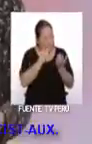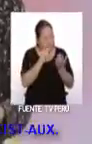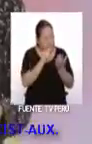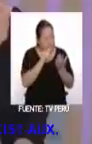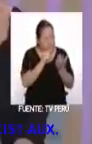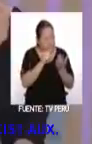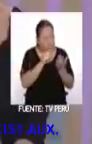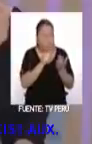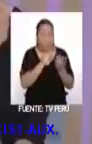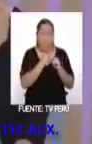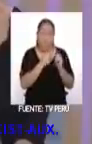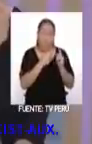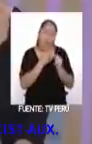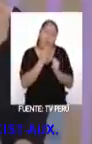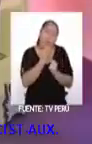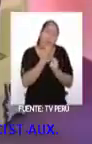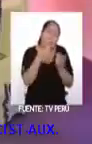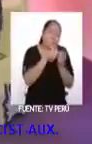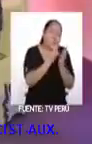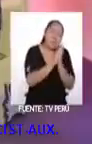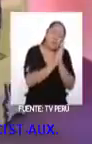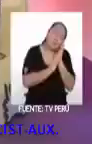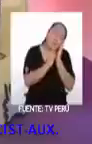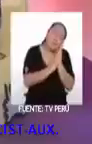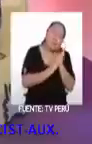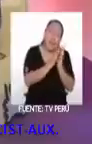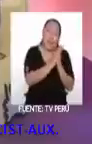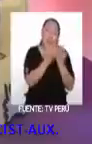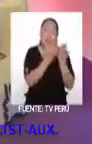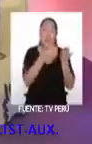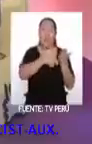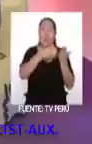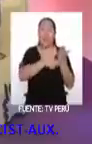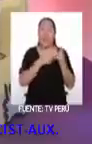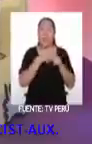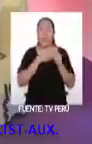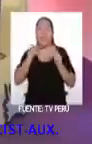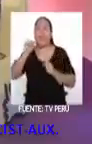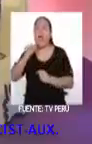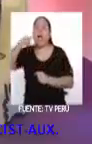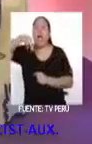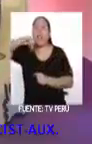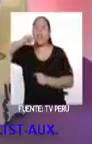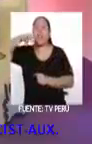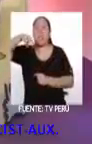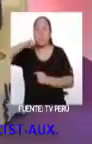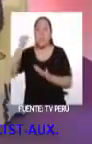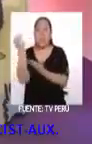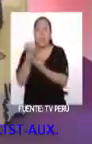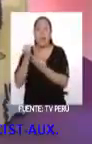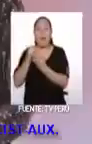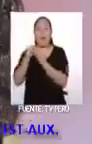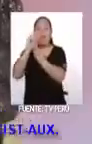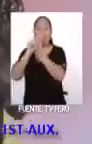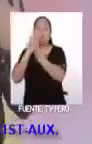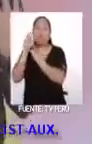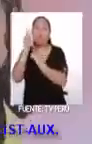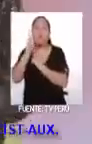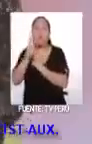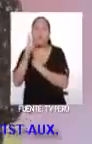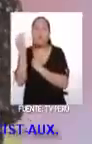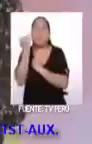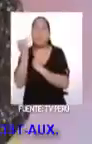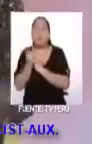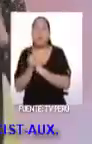Y por eso guardo cierto cariño por los mangas. Sin embargo, creo que actualmente el anime, la animación japonesa, está tan avanzada. Y